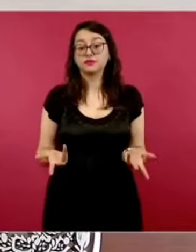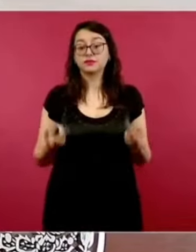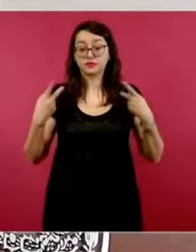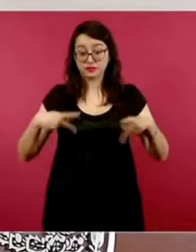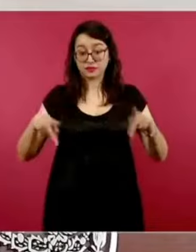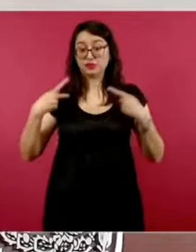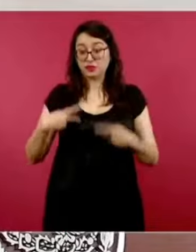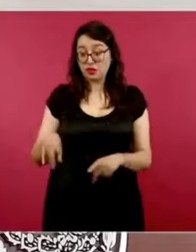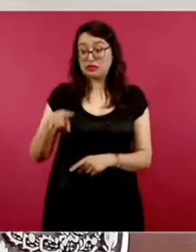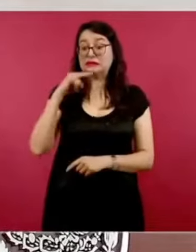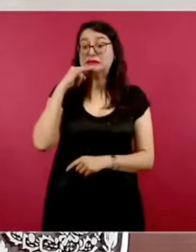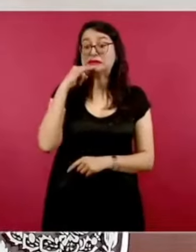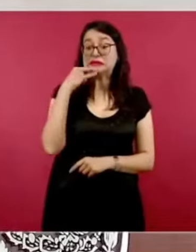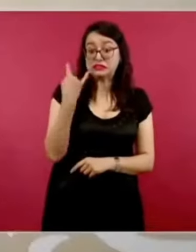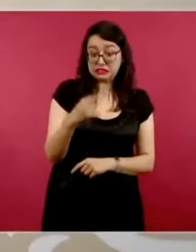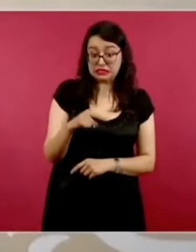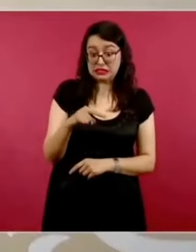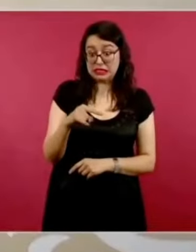que